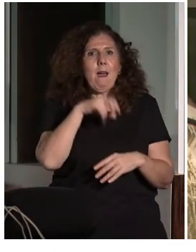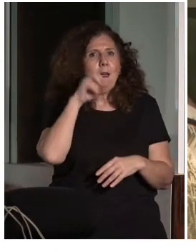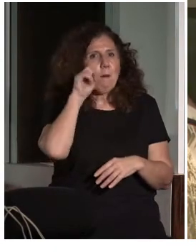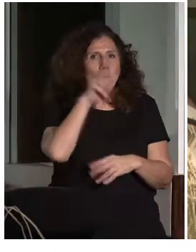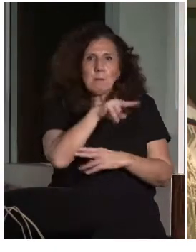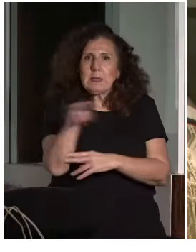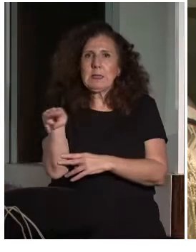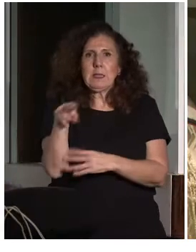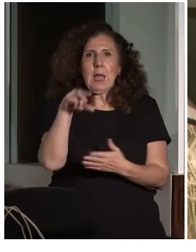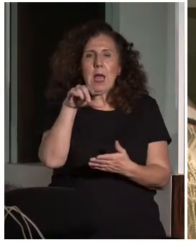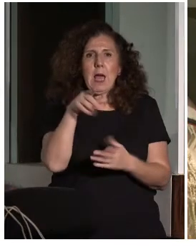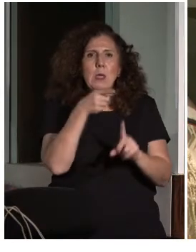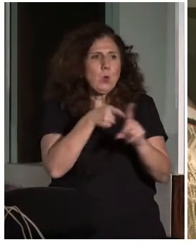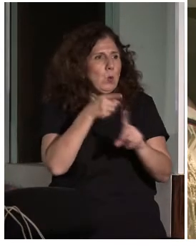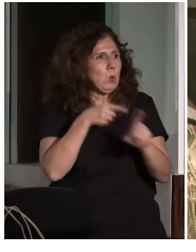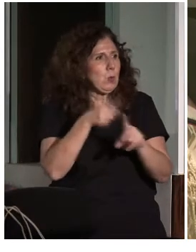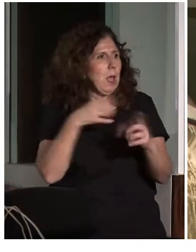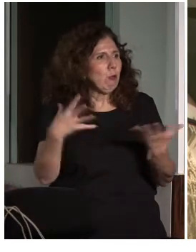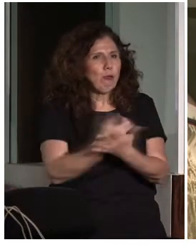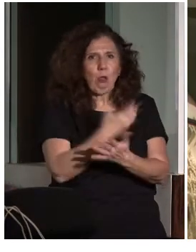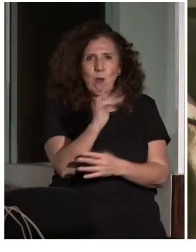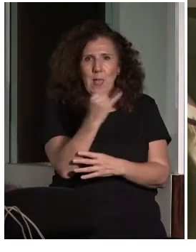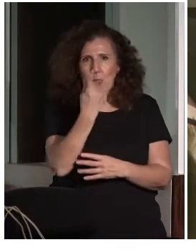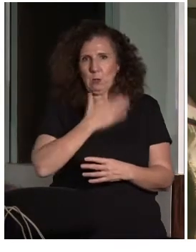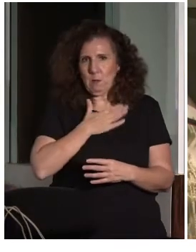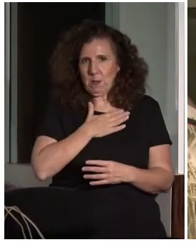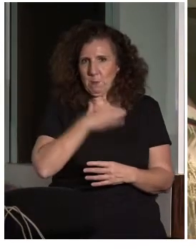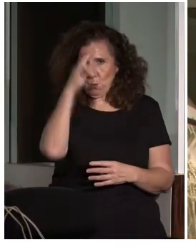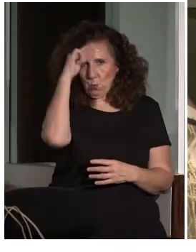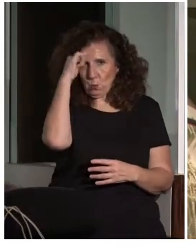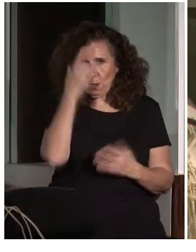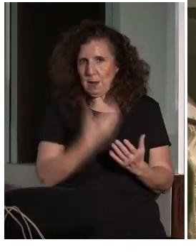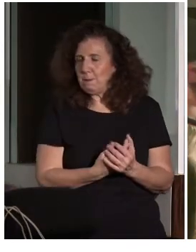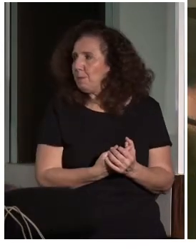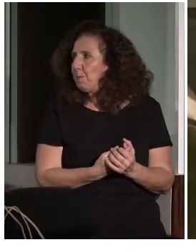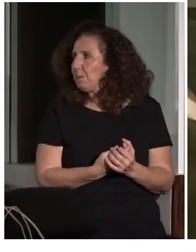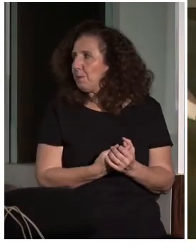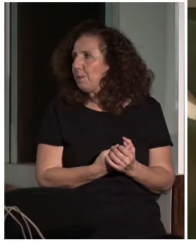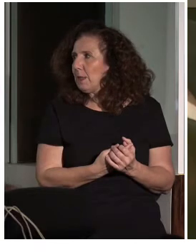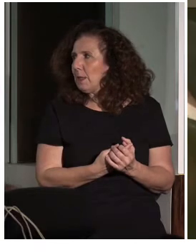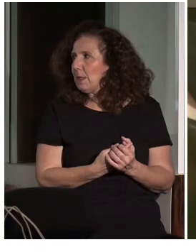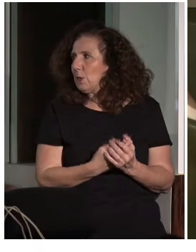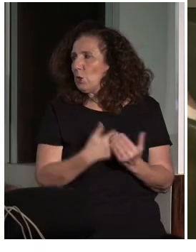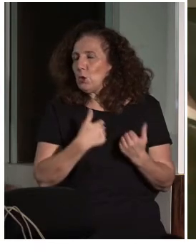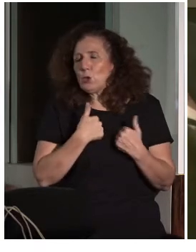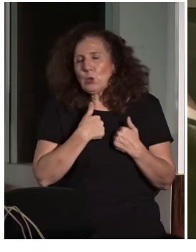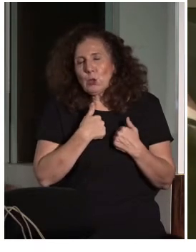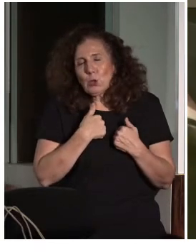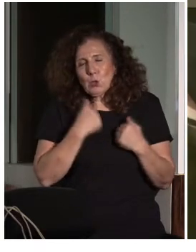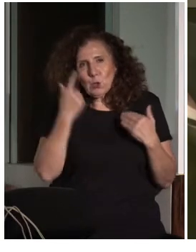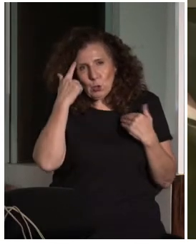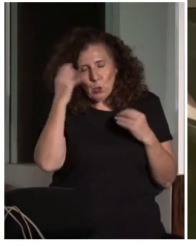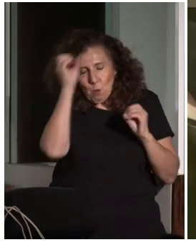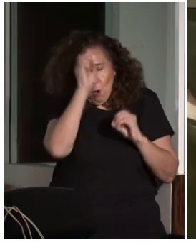patrimoniales. O sea, hay mucho, pero yo creo que, sin, por supuesto, recalcar aquí